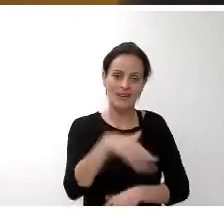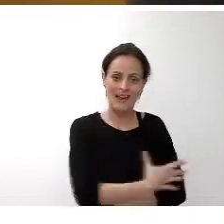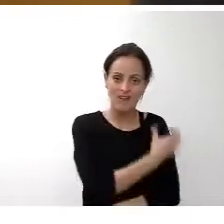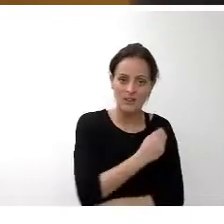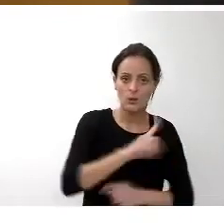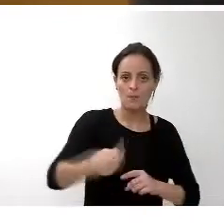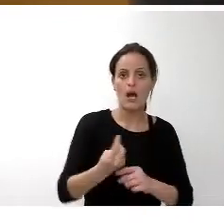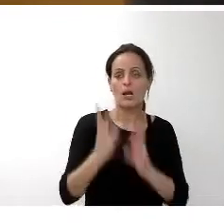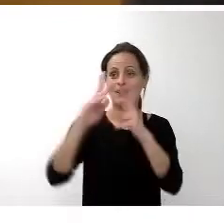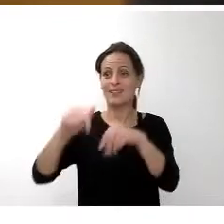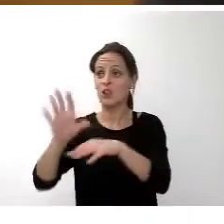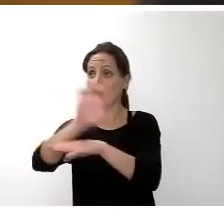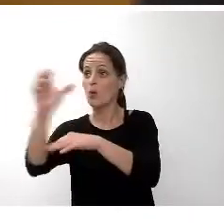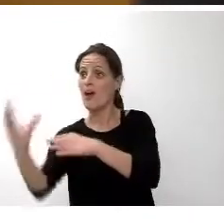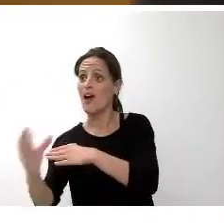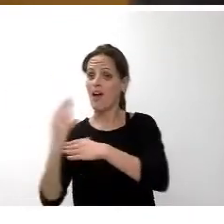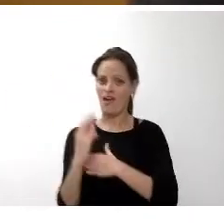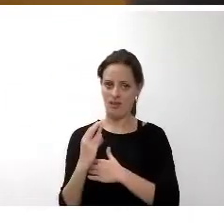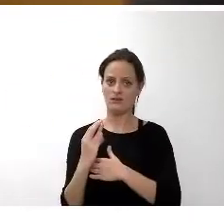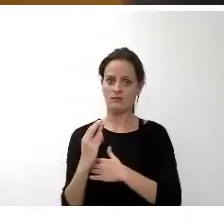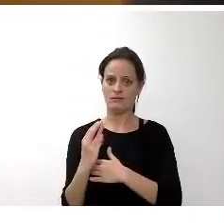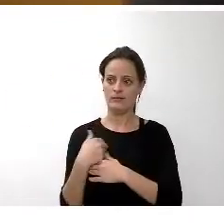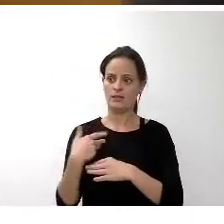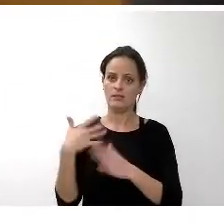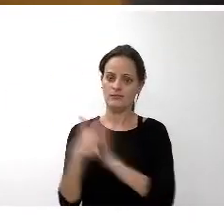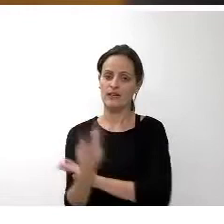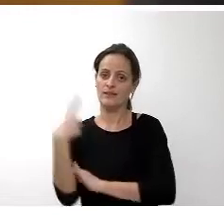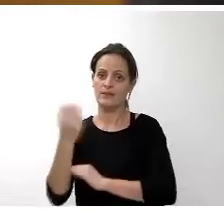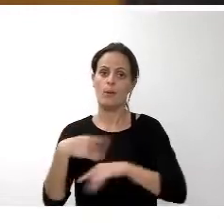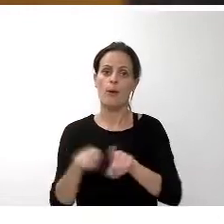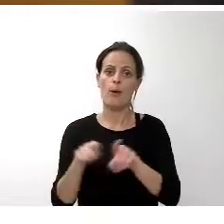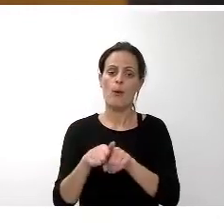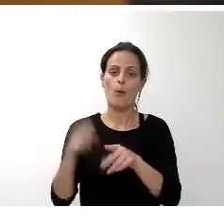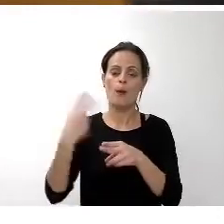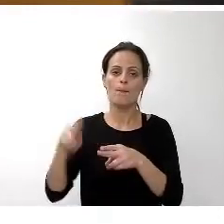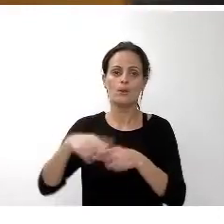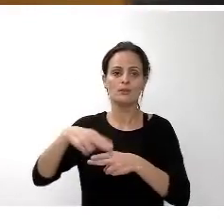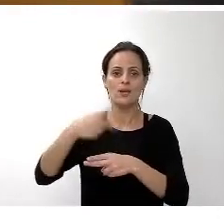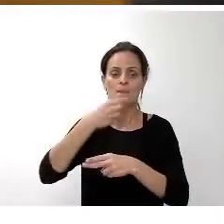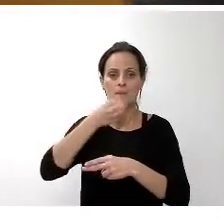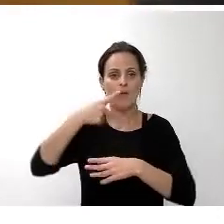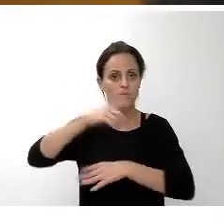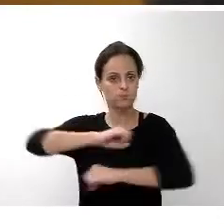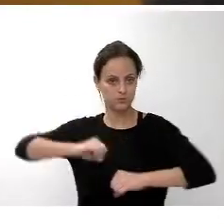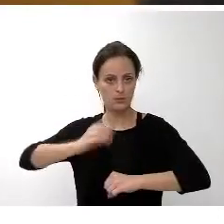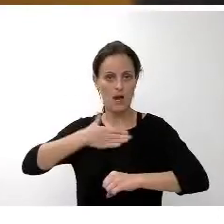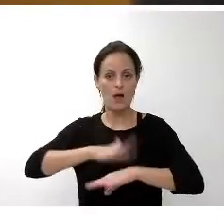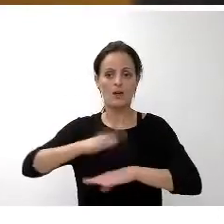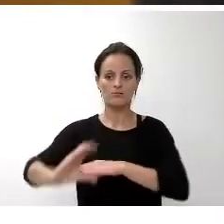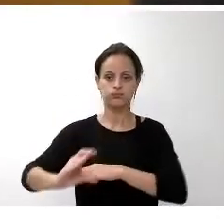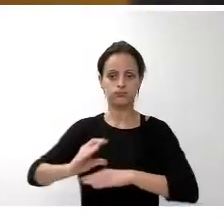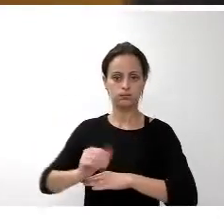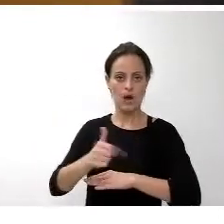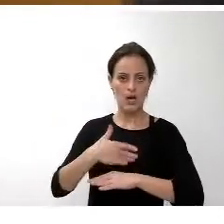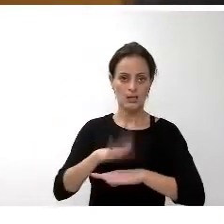Hasta tanto, no arranquen los nuevos programas operativos y se definan las políticas y las líneas de actuación a las cuales podemos acogernos. Lógicamente, el